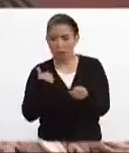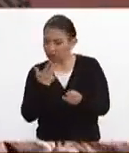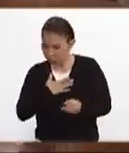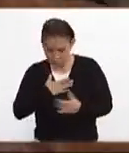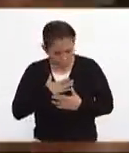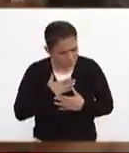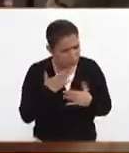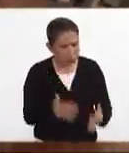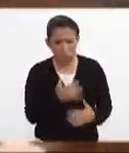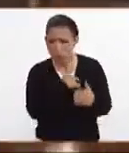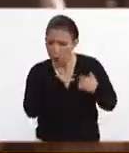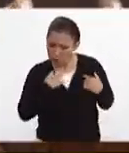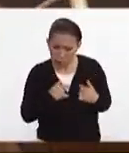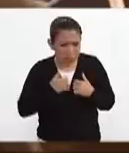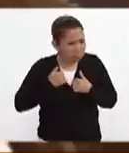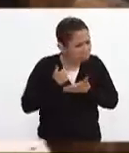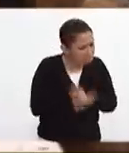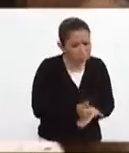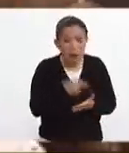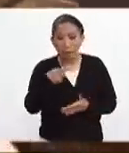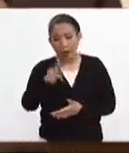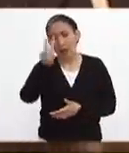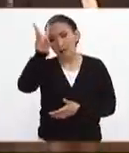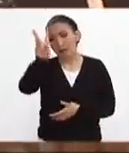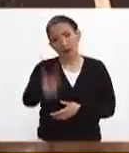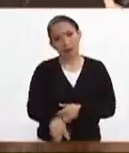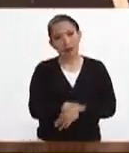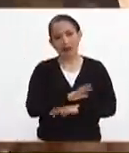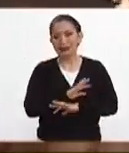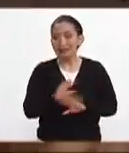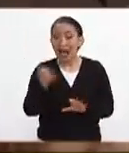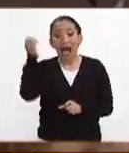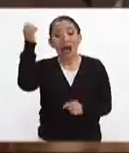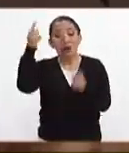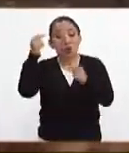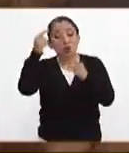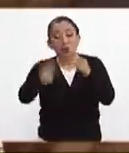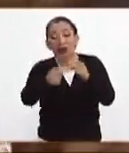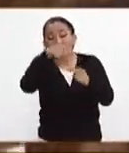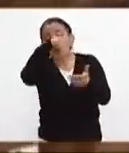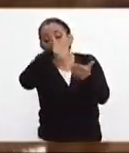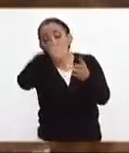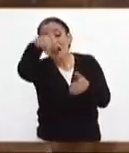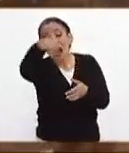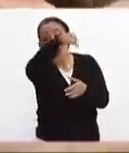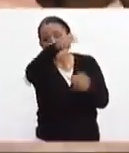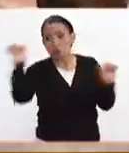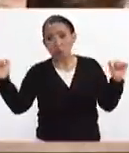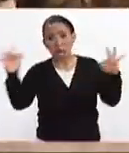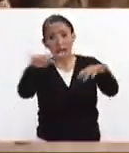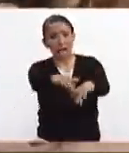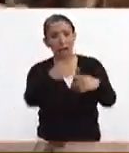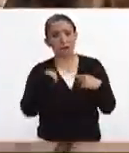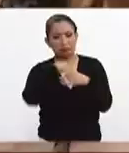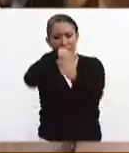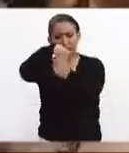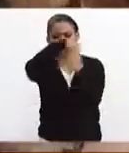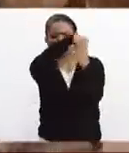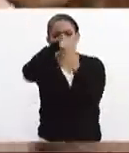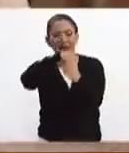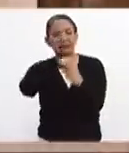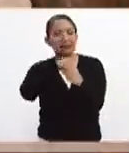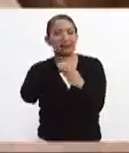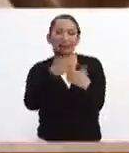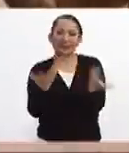disposición, toda la intención de estar ahí. Pero efectivamente, en algunos casos, la conglomeración de personas, en lugar de